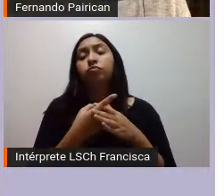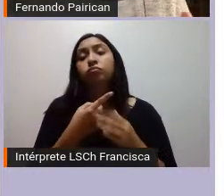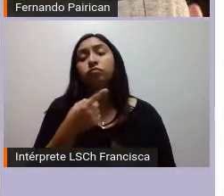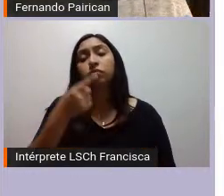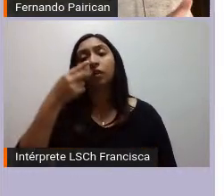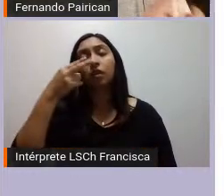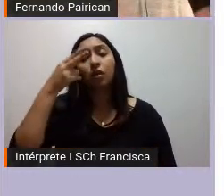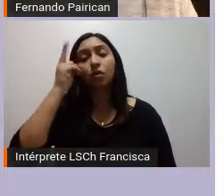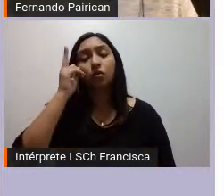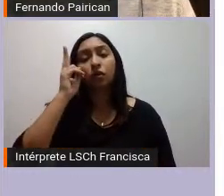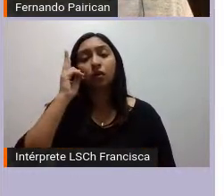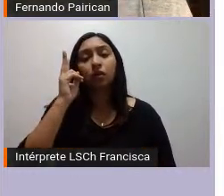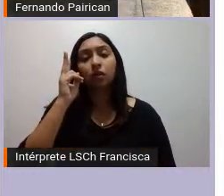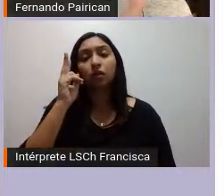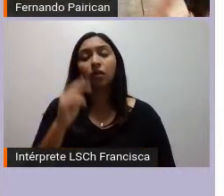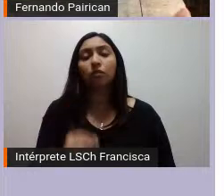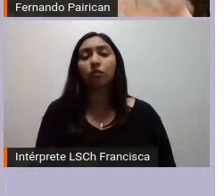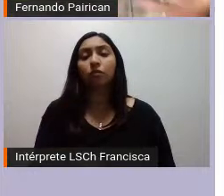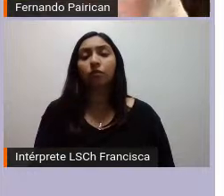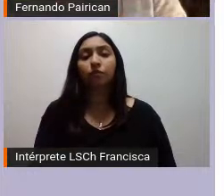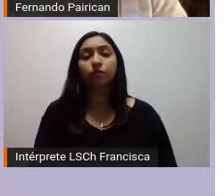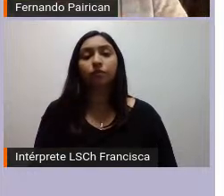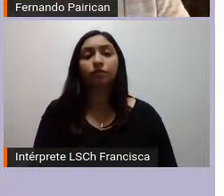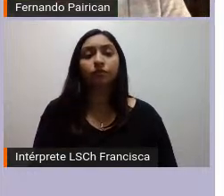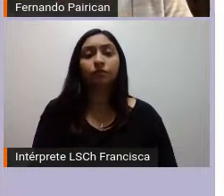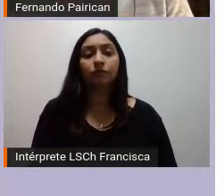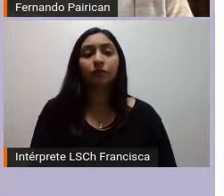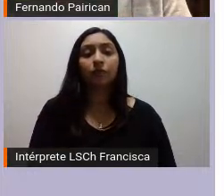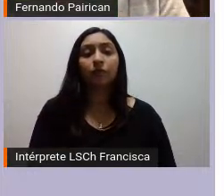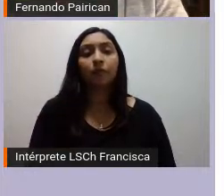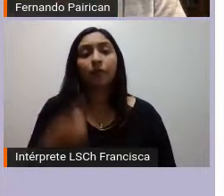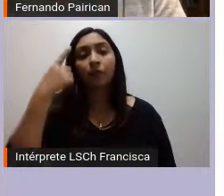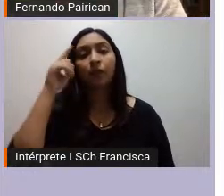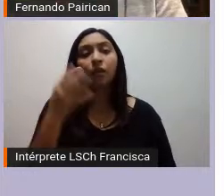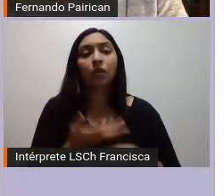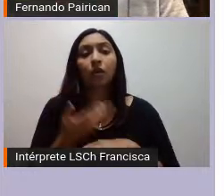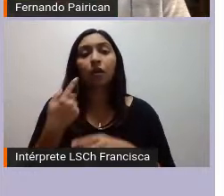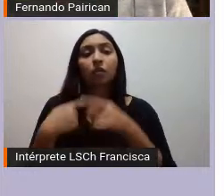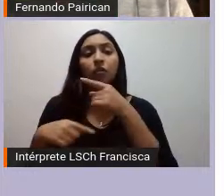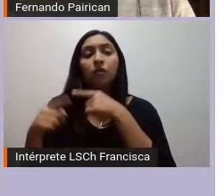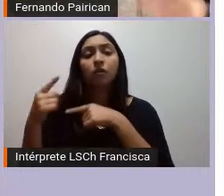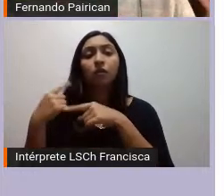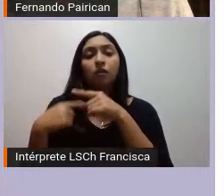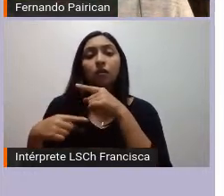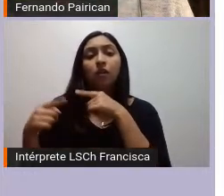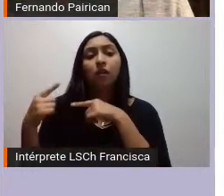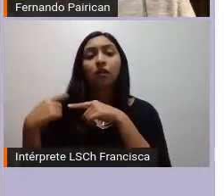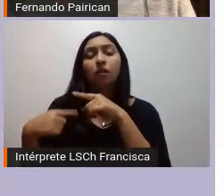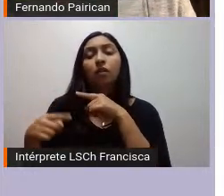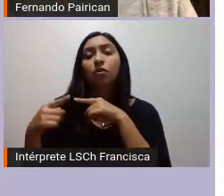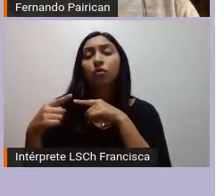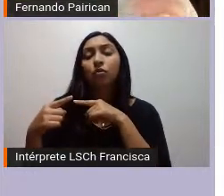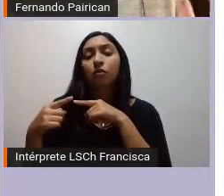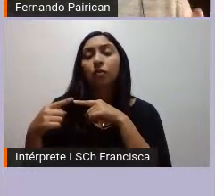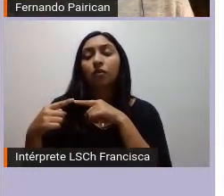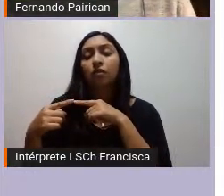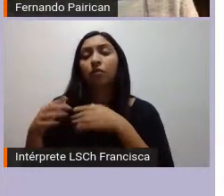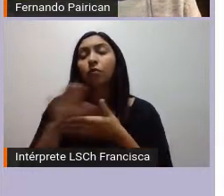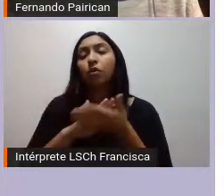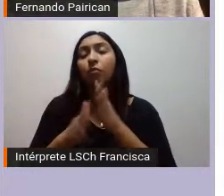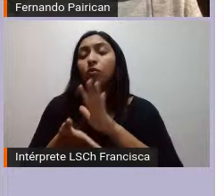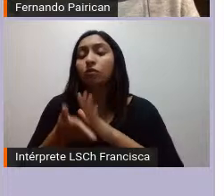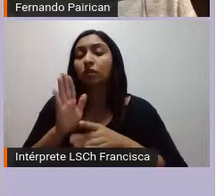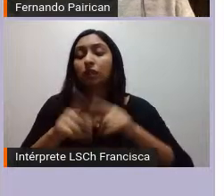historia de despojo y de empobrecimiento que hace que los pueblos originarios tengan que salir de sus territorios históricos y habitar las ciudades como es